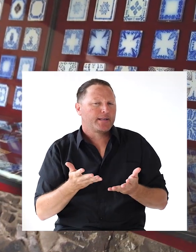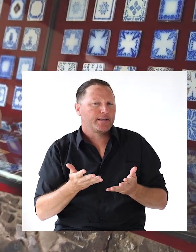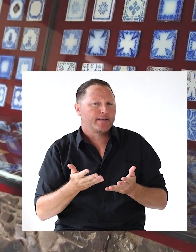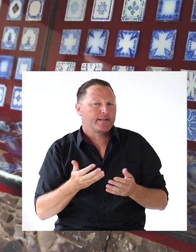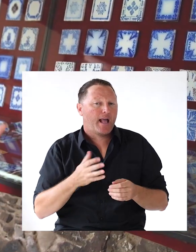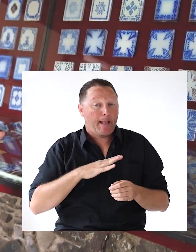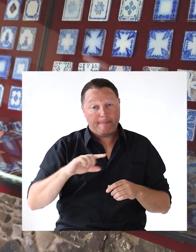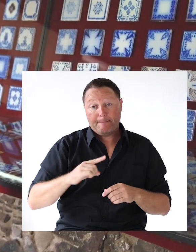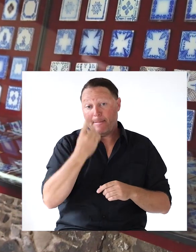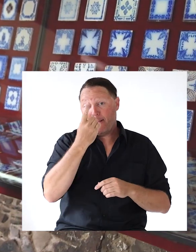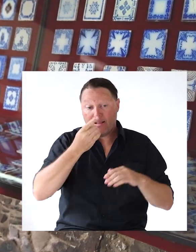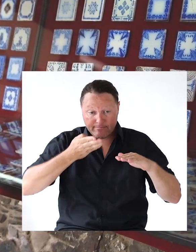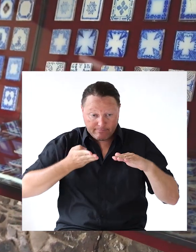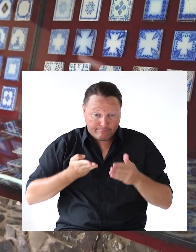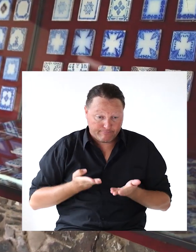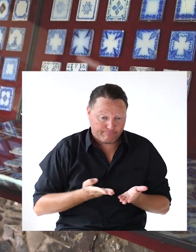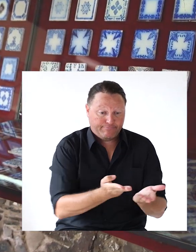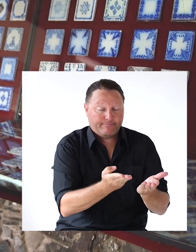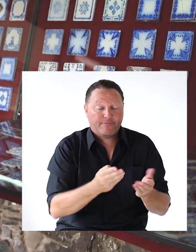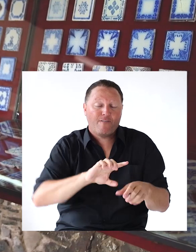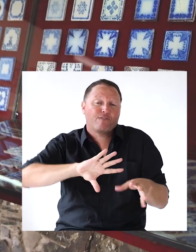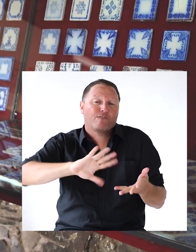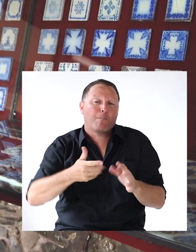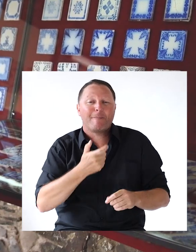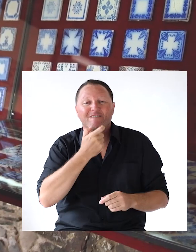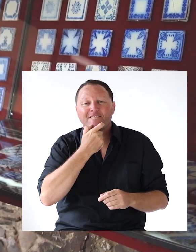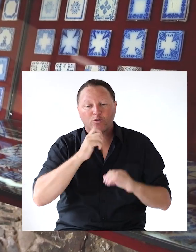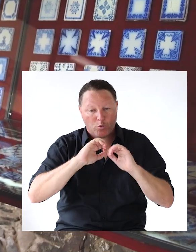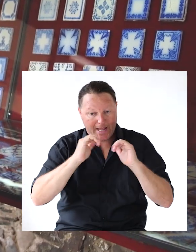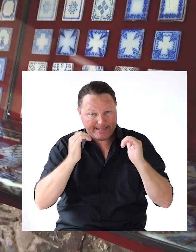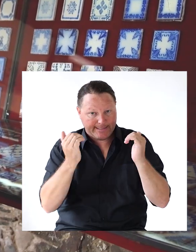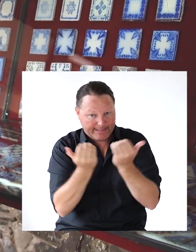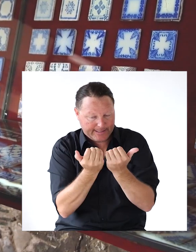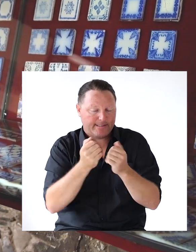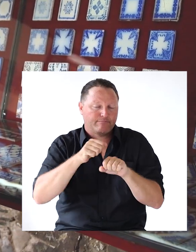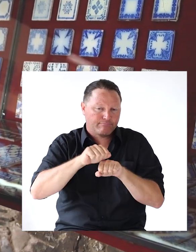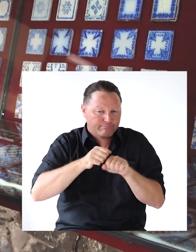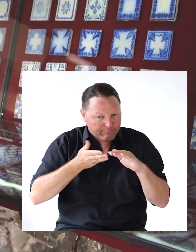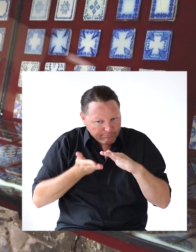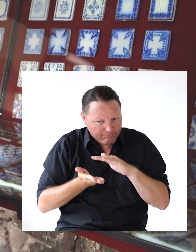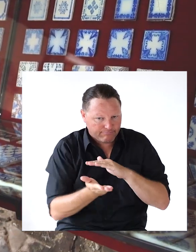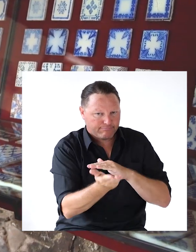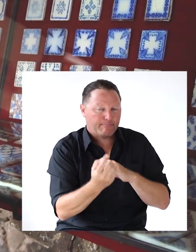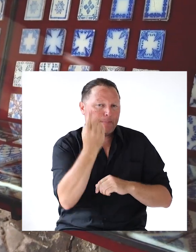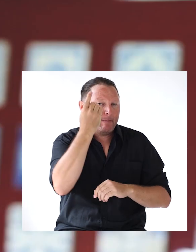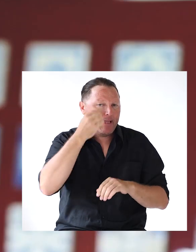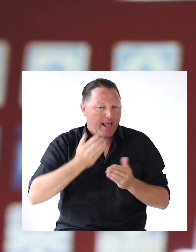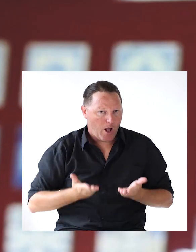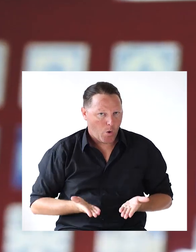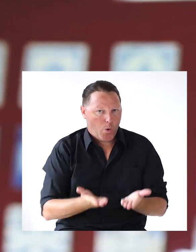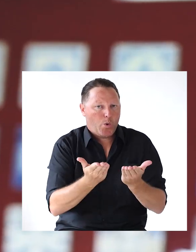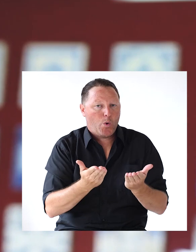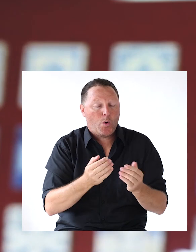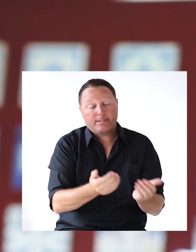tenemos Una primer cocción Que sería el bizcocho La arcilla trabajada Entra por primera vez al horno